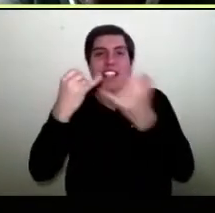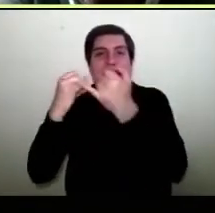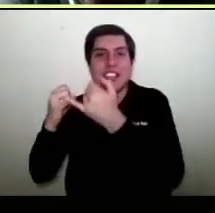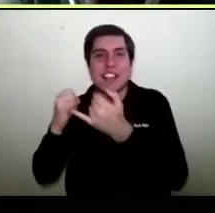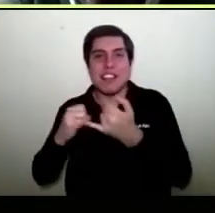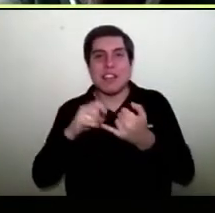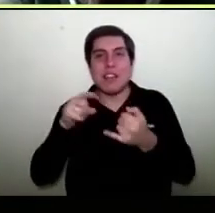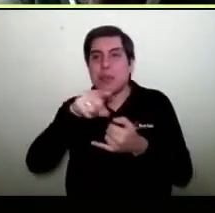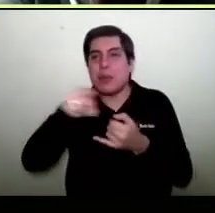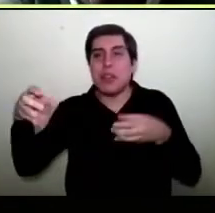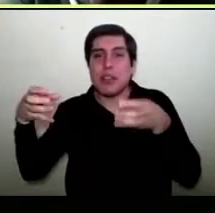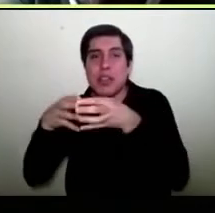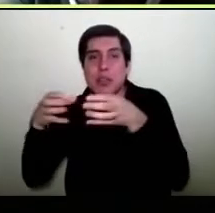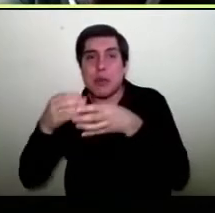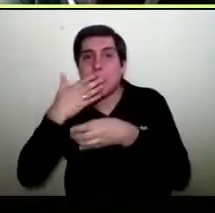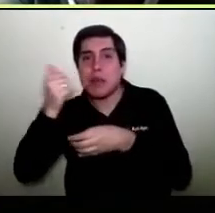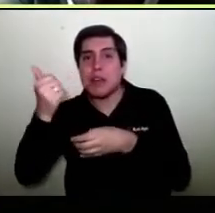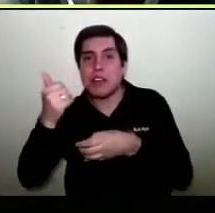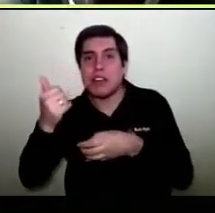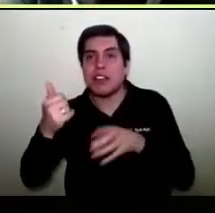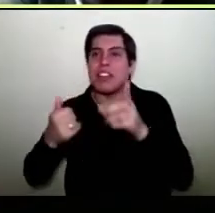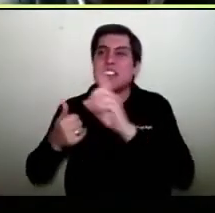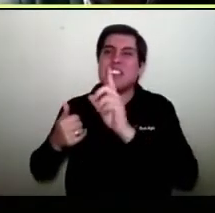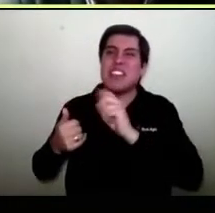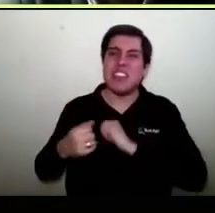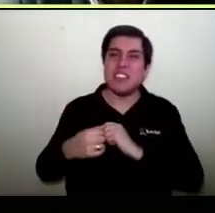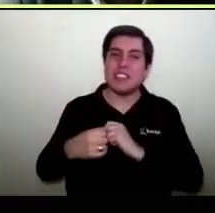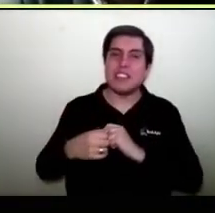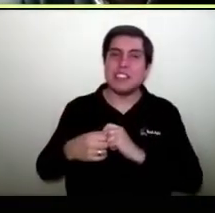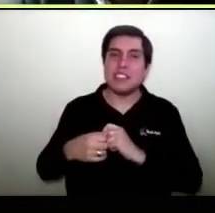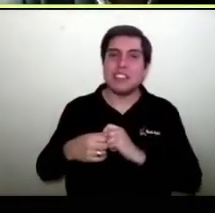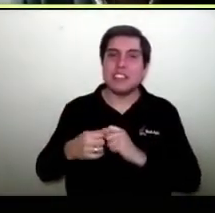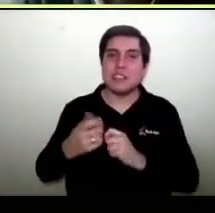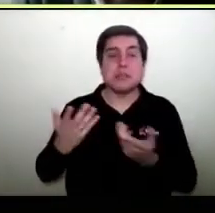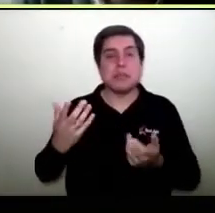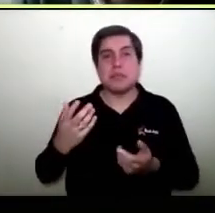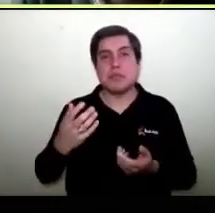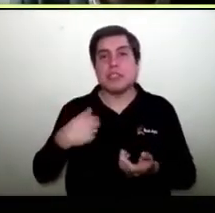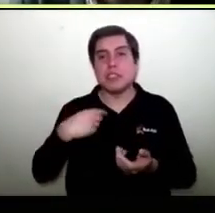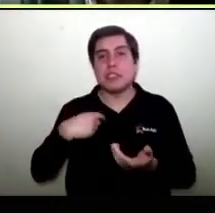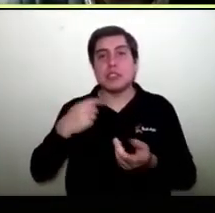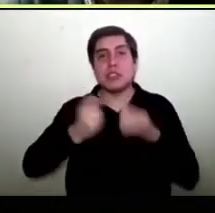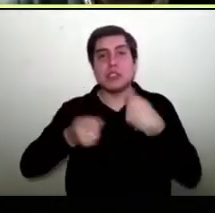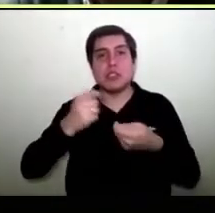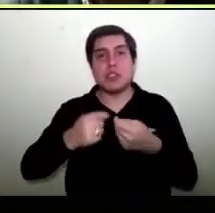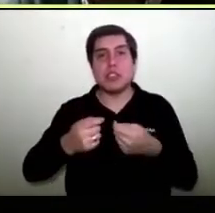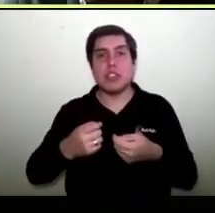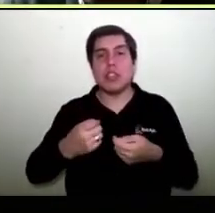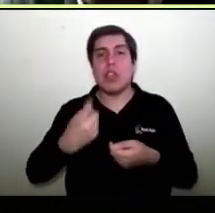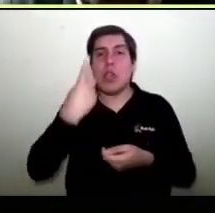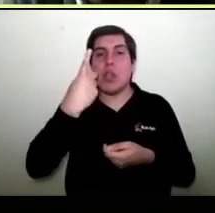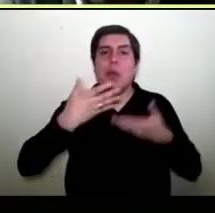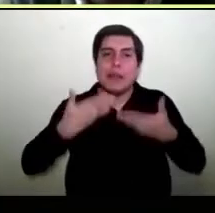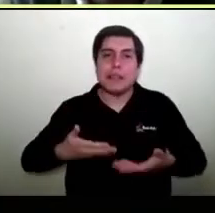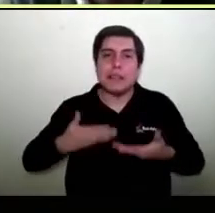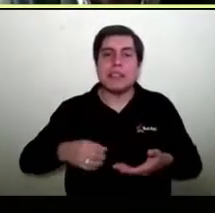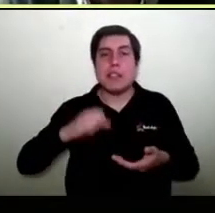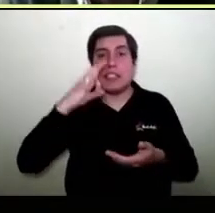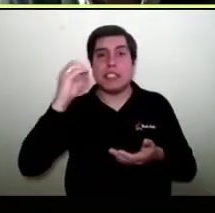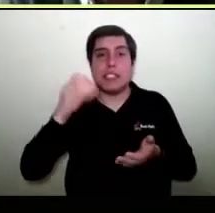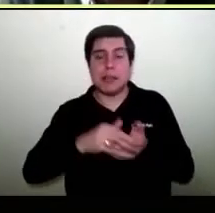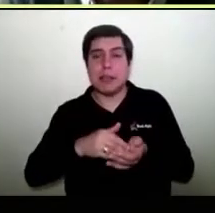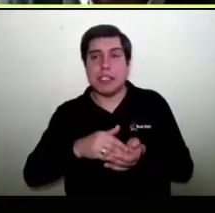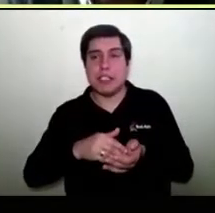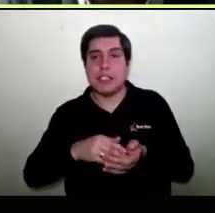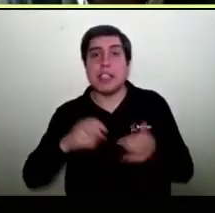mi mejor grupo. ¿Por qué? Porque ellos me pagan el precio que yo le quiero decir. Es decir, si yo vendo un kilo de noe a 30 mil pesos y me lo compra